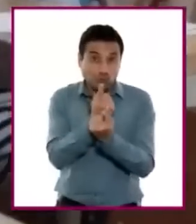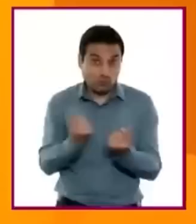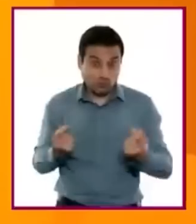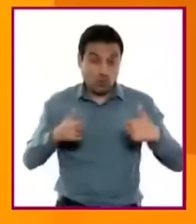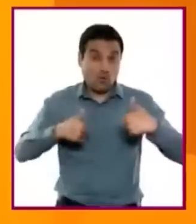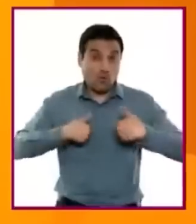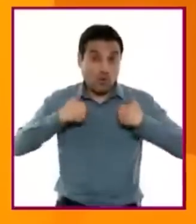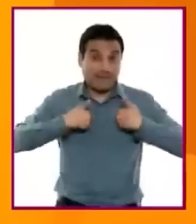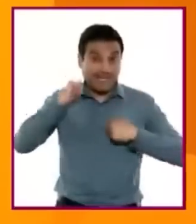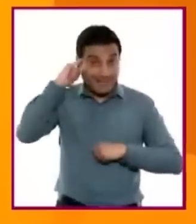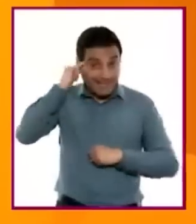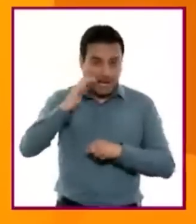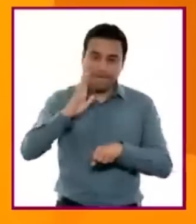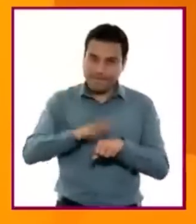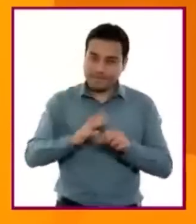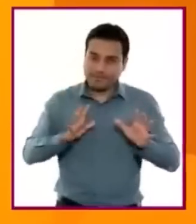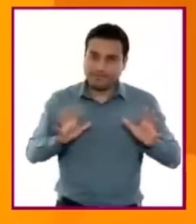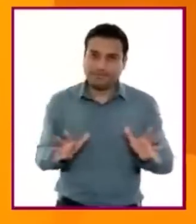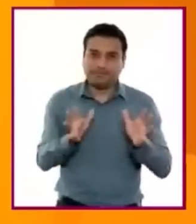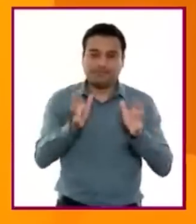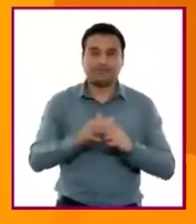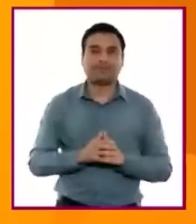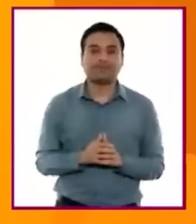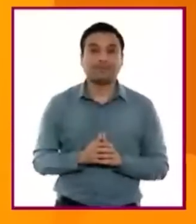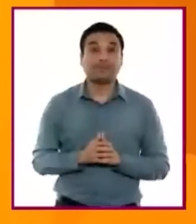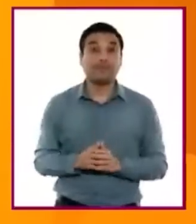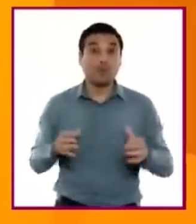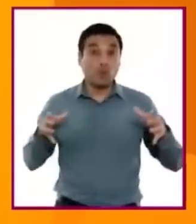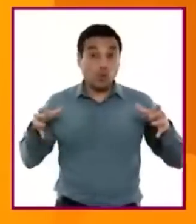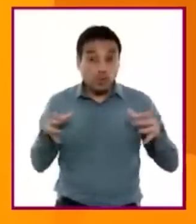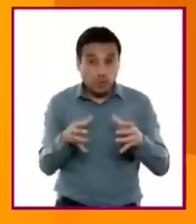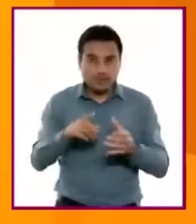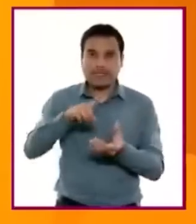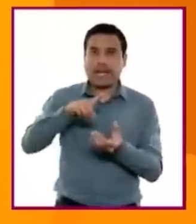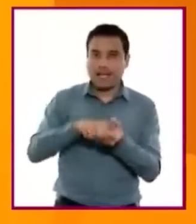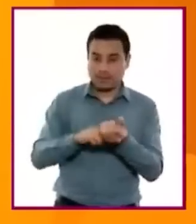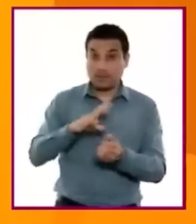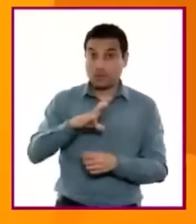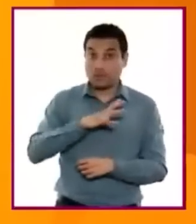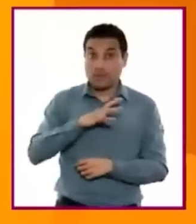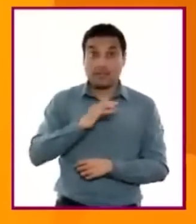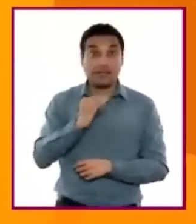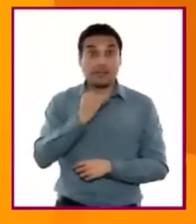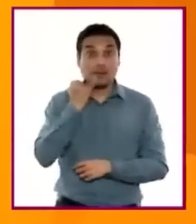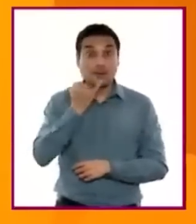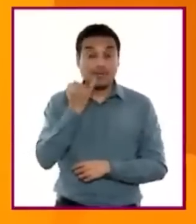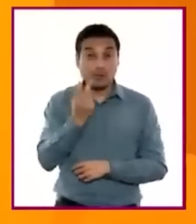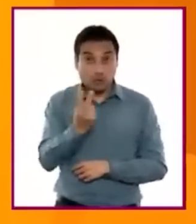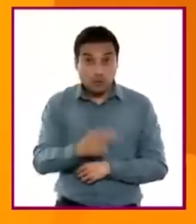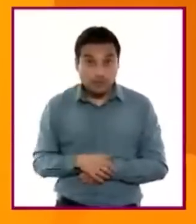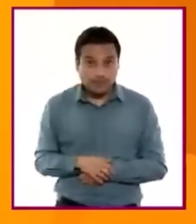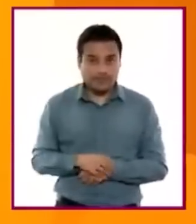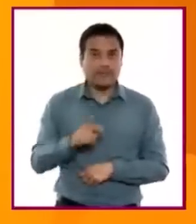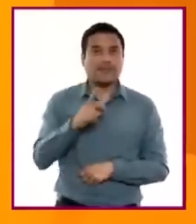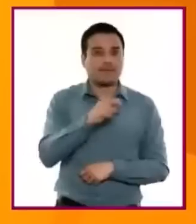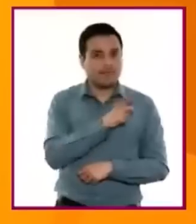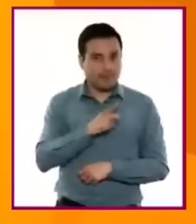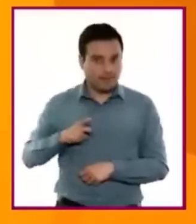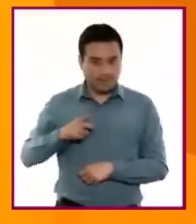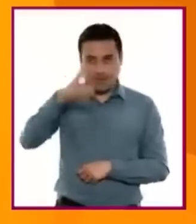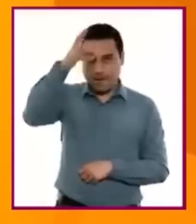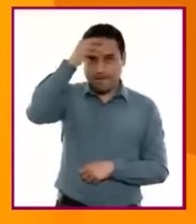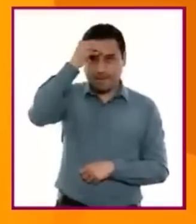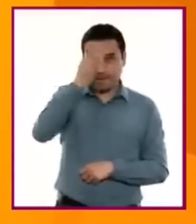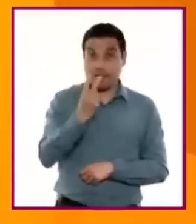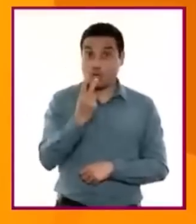En el caso de las comunidades donde conviven diversas lenguas nacionales, es imprescindible considerar la equidad en el aprendizaje y en el